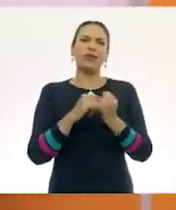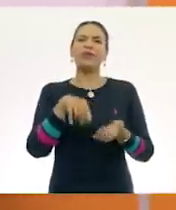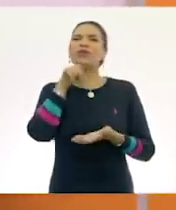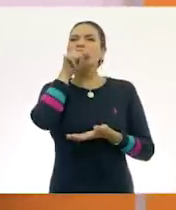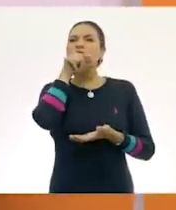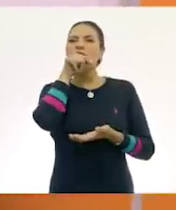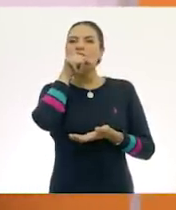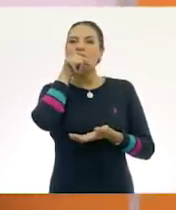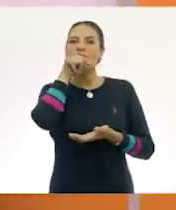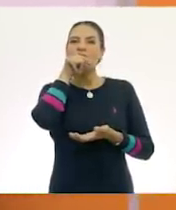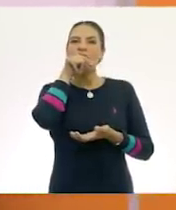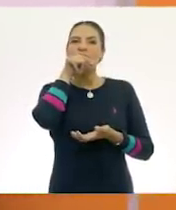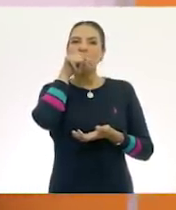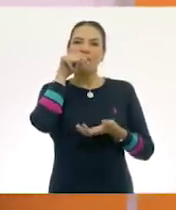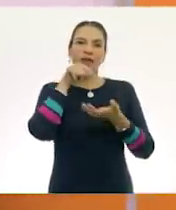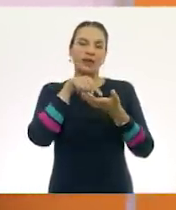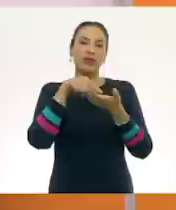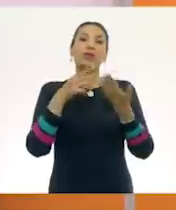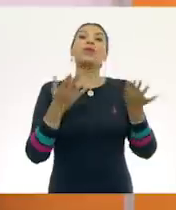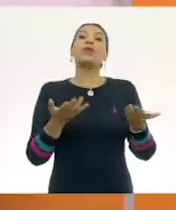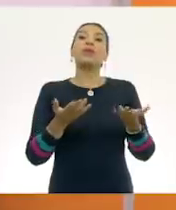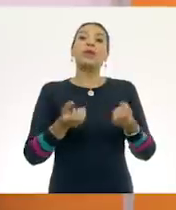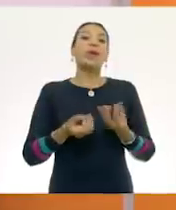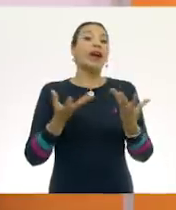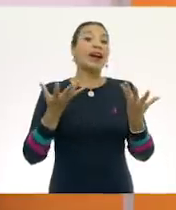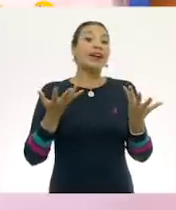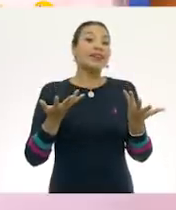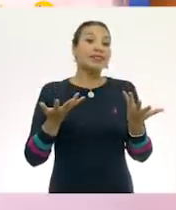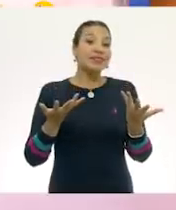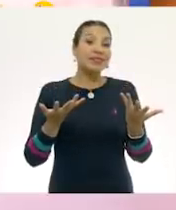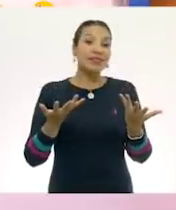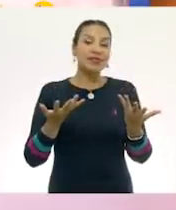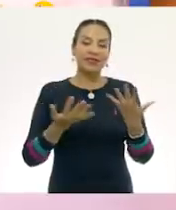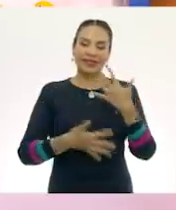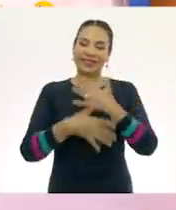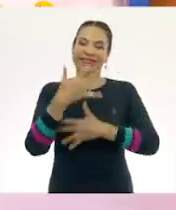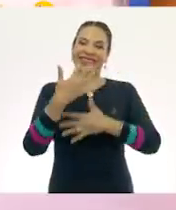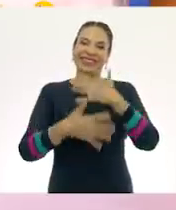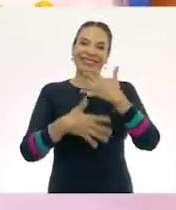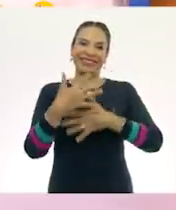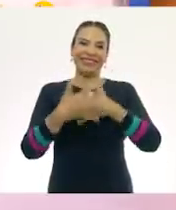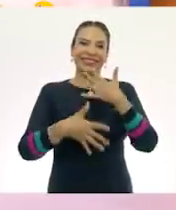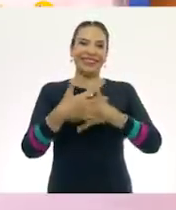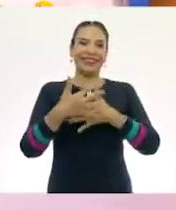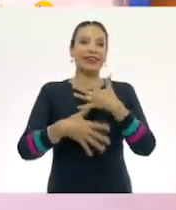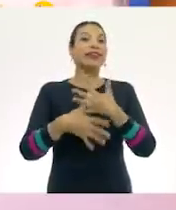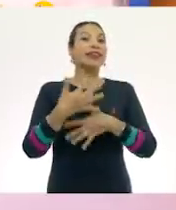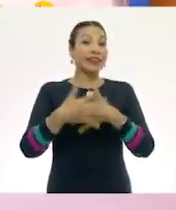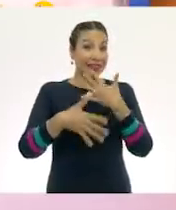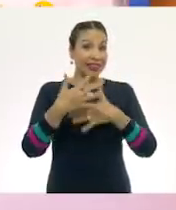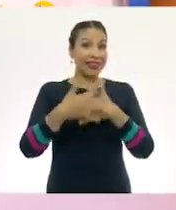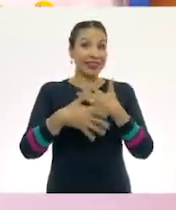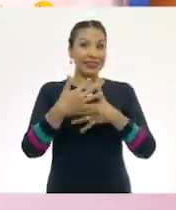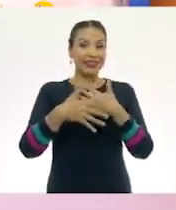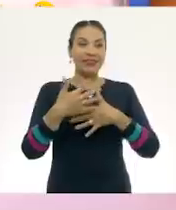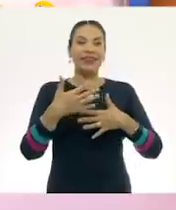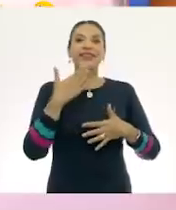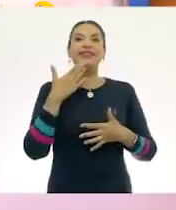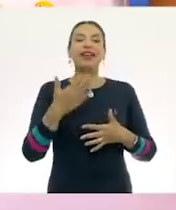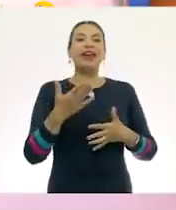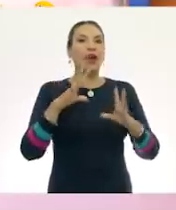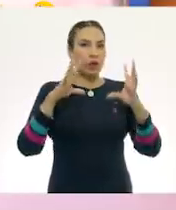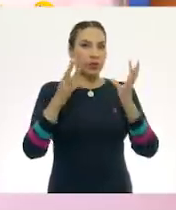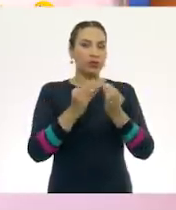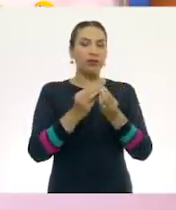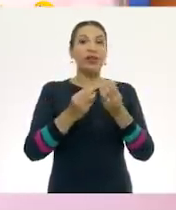pollito! Y con este llevamos... ¿Cuántos? ¡Quince! ¡Quince! ¡Muy bien! En total